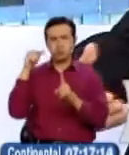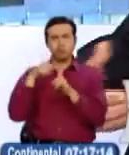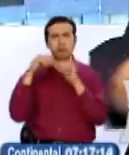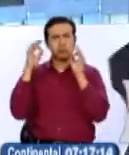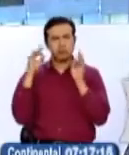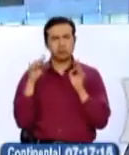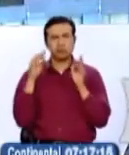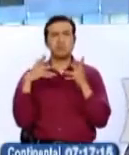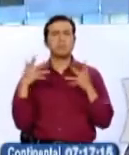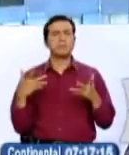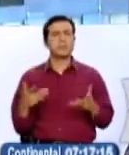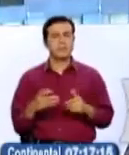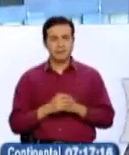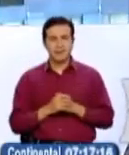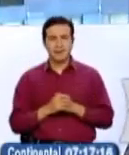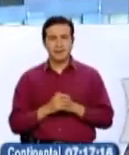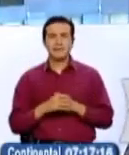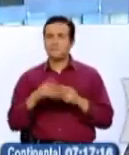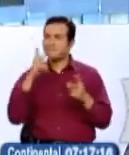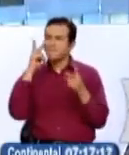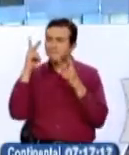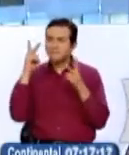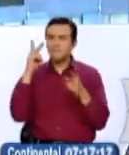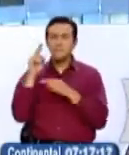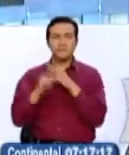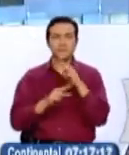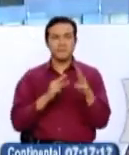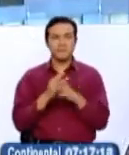a nuestra posibilidad de proyectarnos en el mundo.